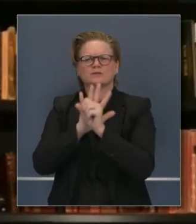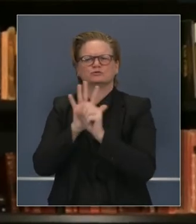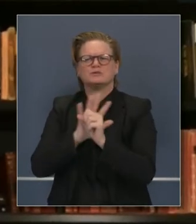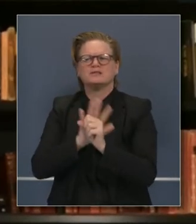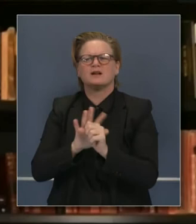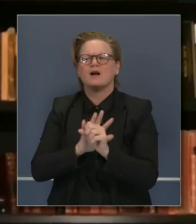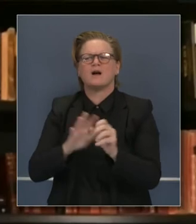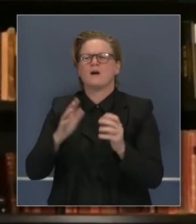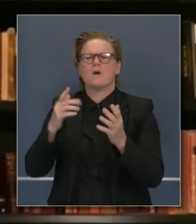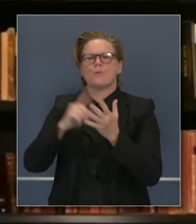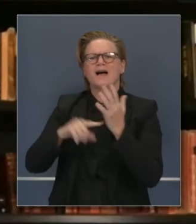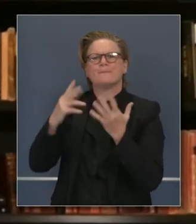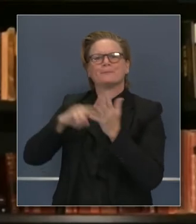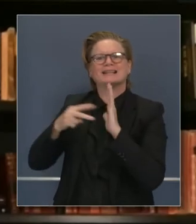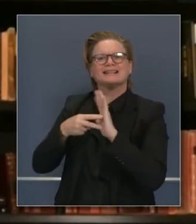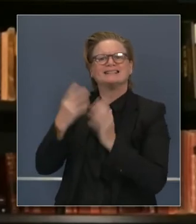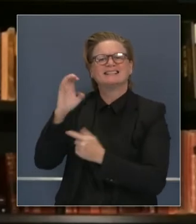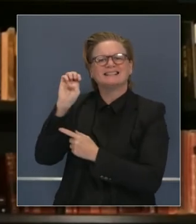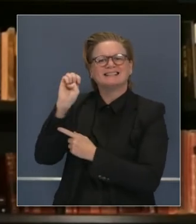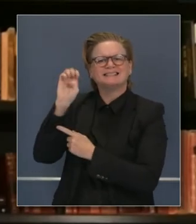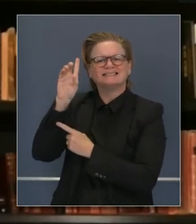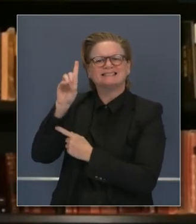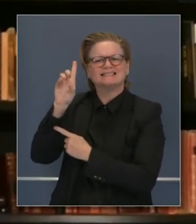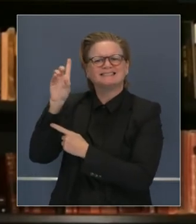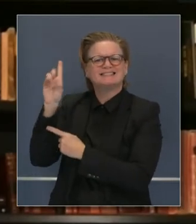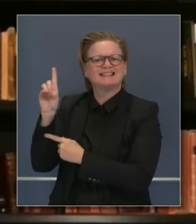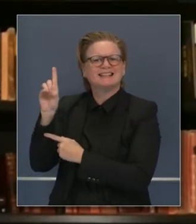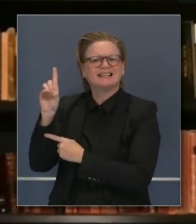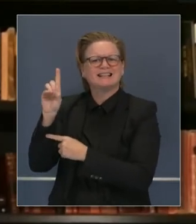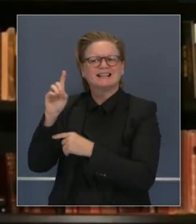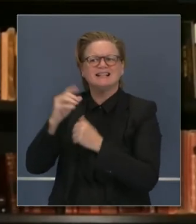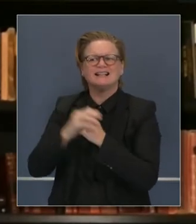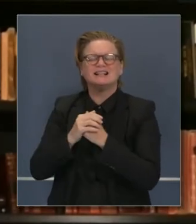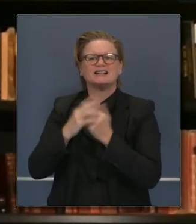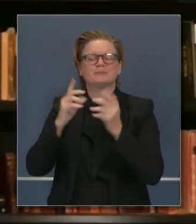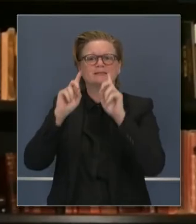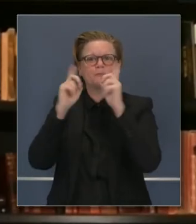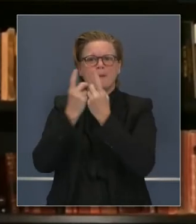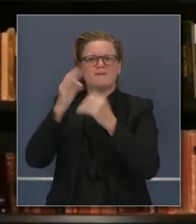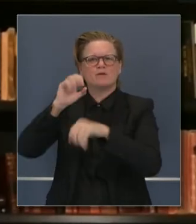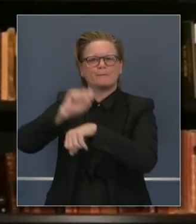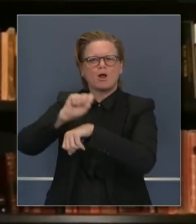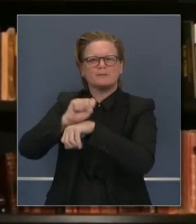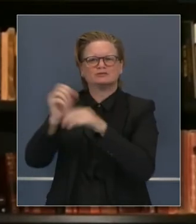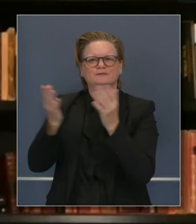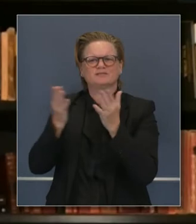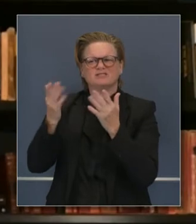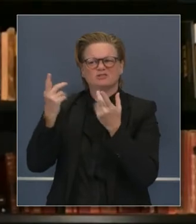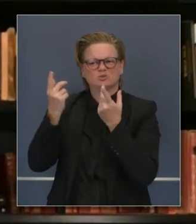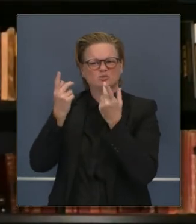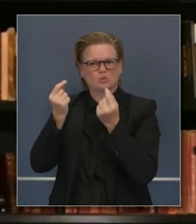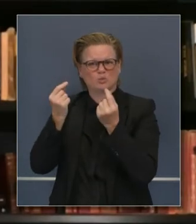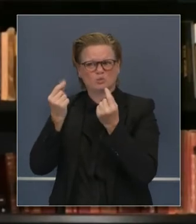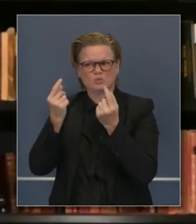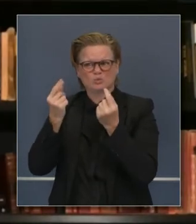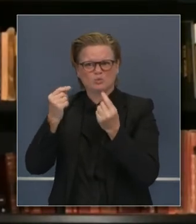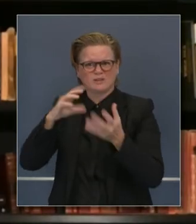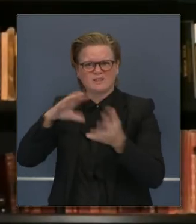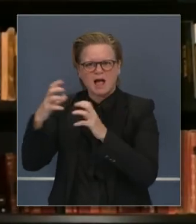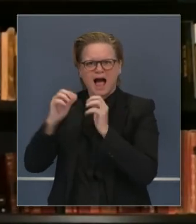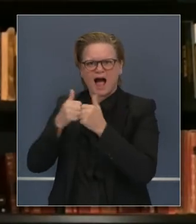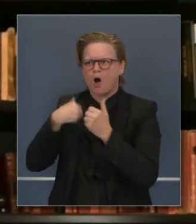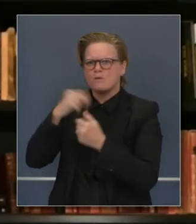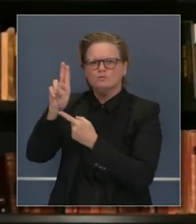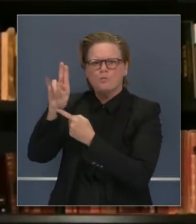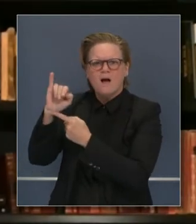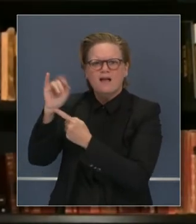¿cuál es la situación con el Departamento de Discapacidad? Esto quiere decir más de cesantía. Ya vemos que hay